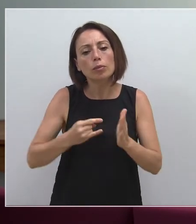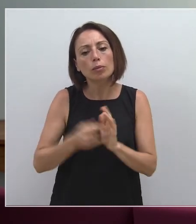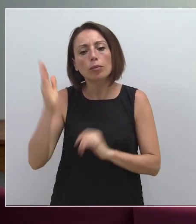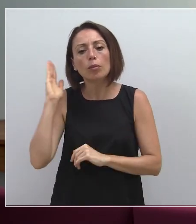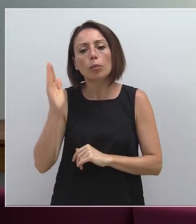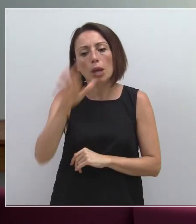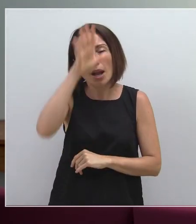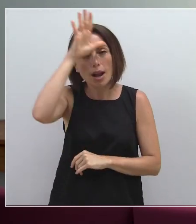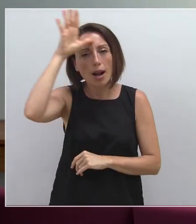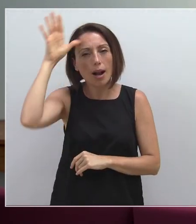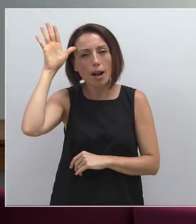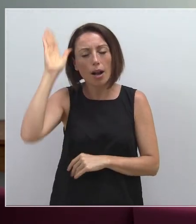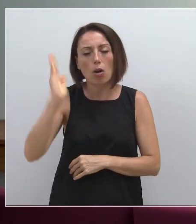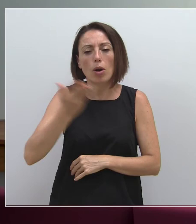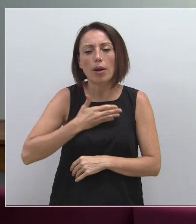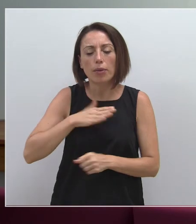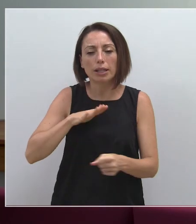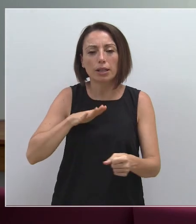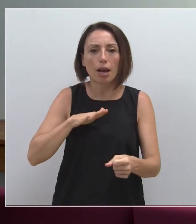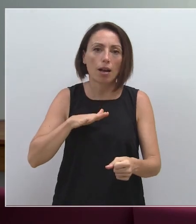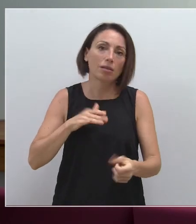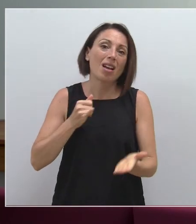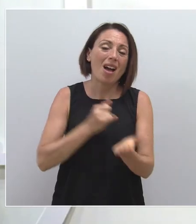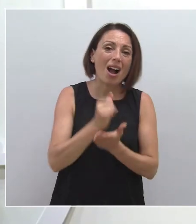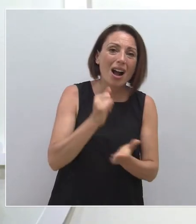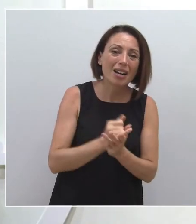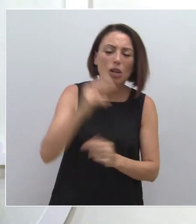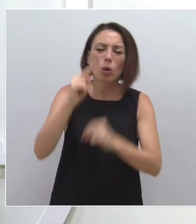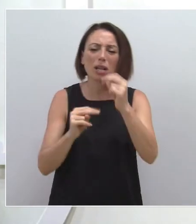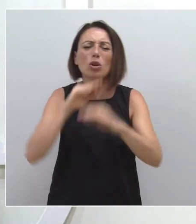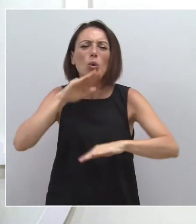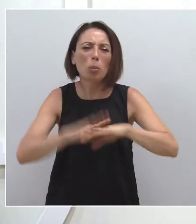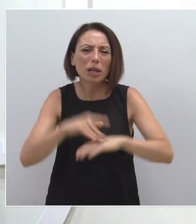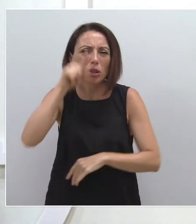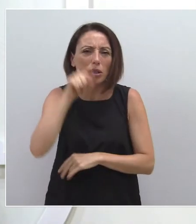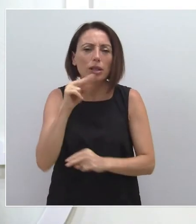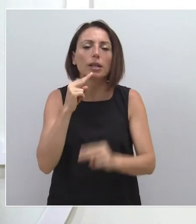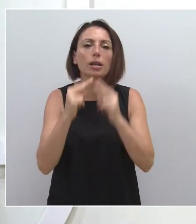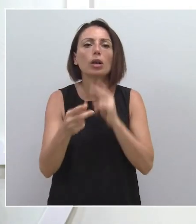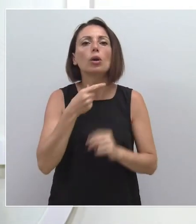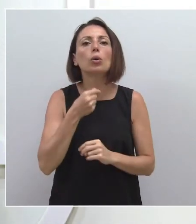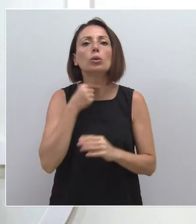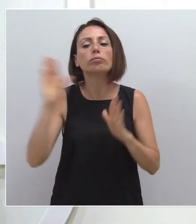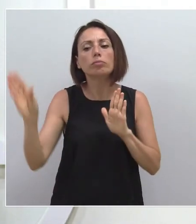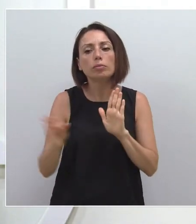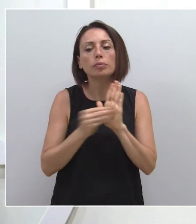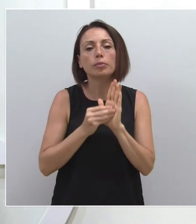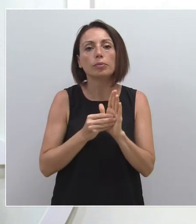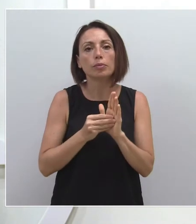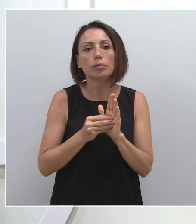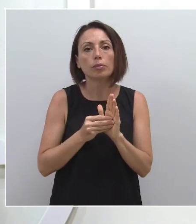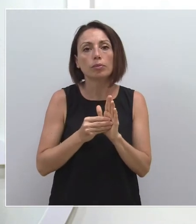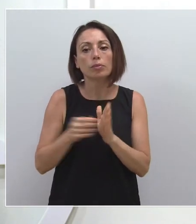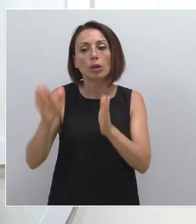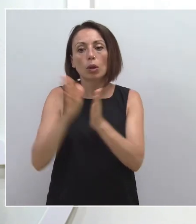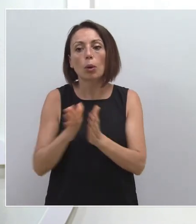de calor se está cumpliendo en el sector agrícola y la construcción? Bueno, en primer lugar, me gustaría también sumarme a las palabras de mi